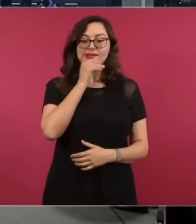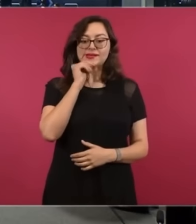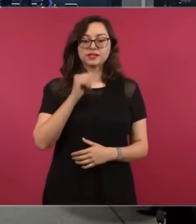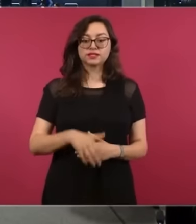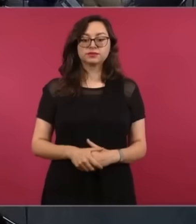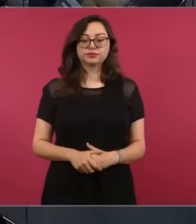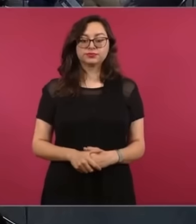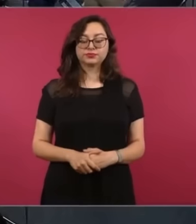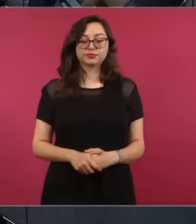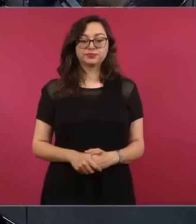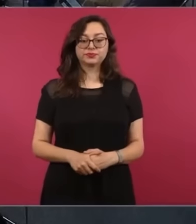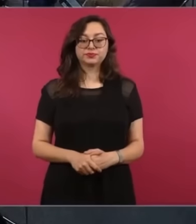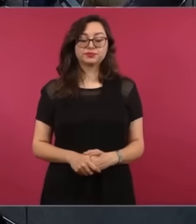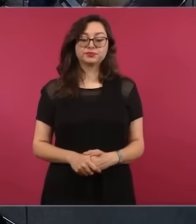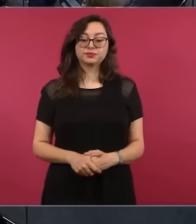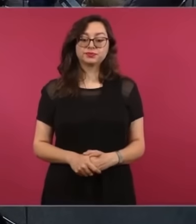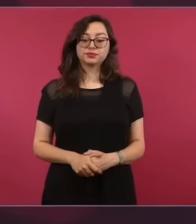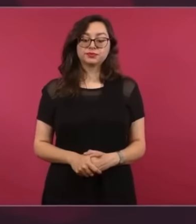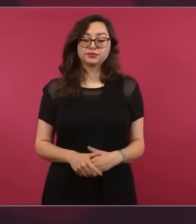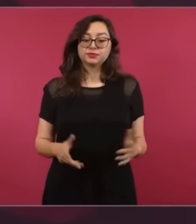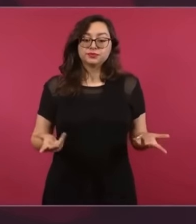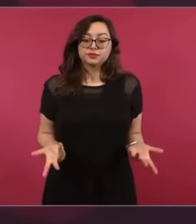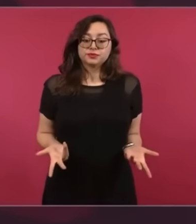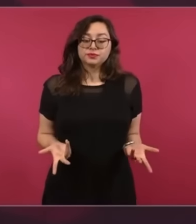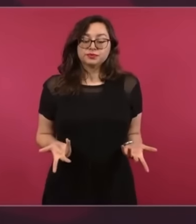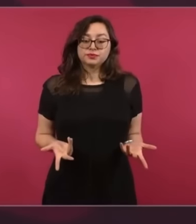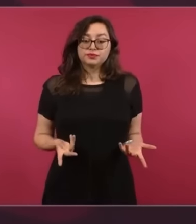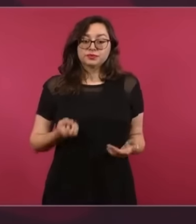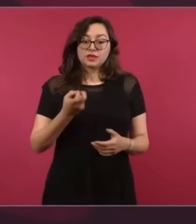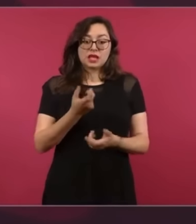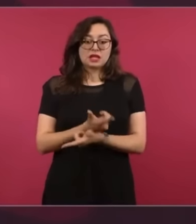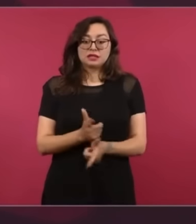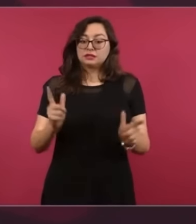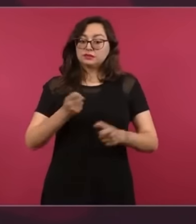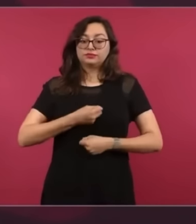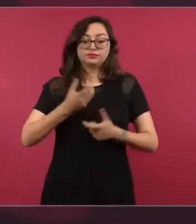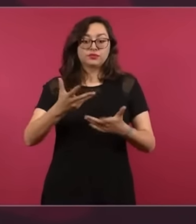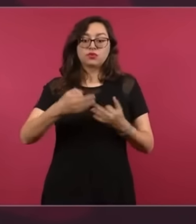recursos… Pues que respeten todos y que aunque